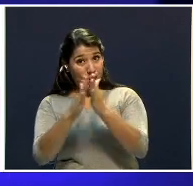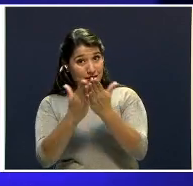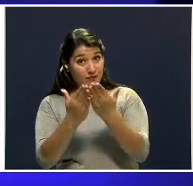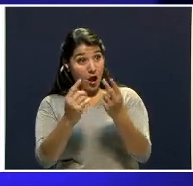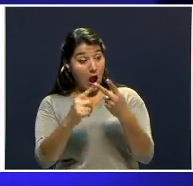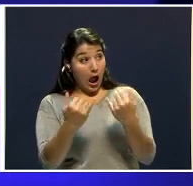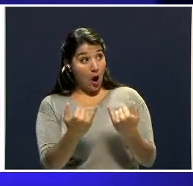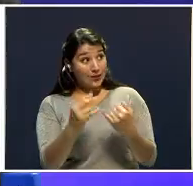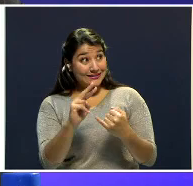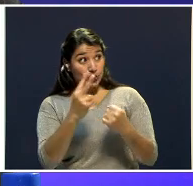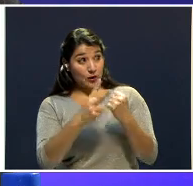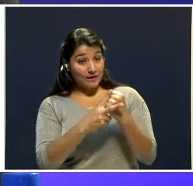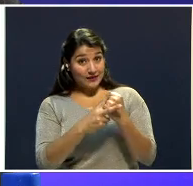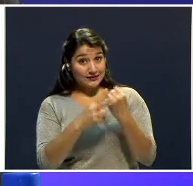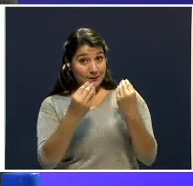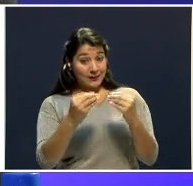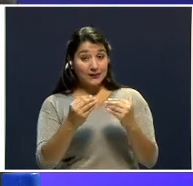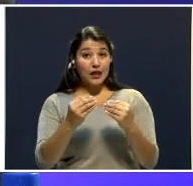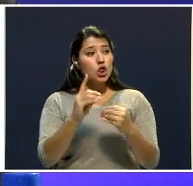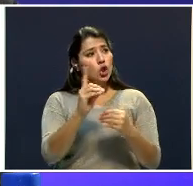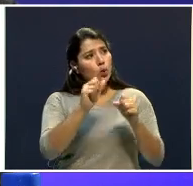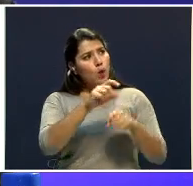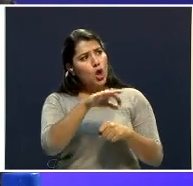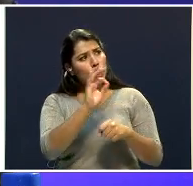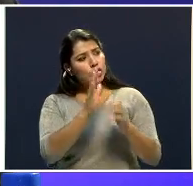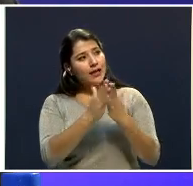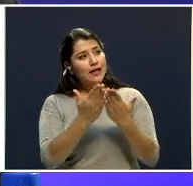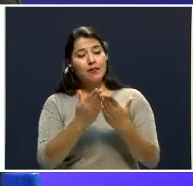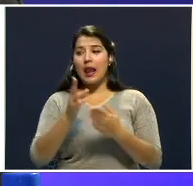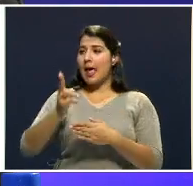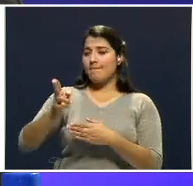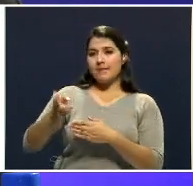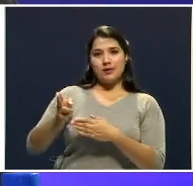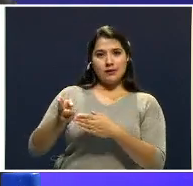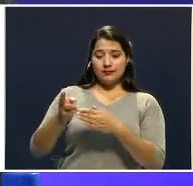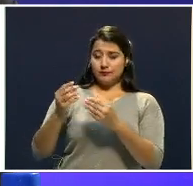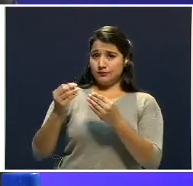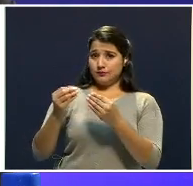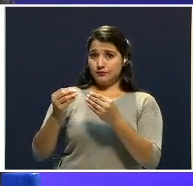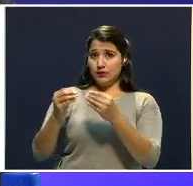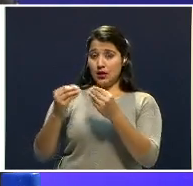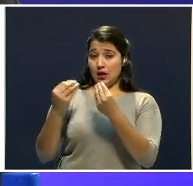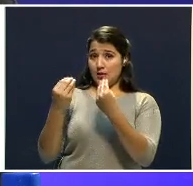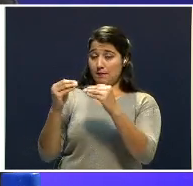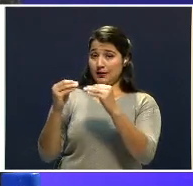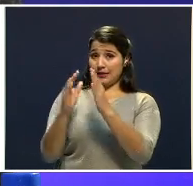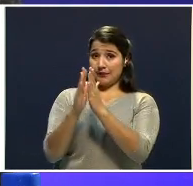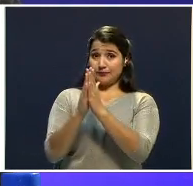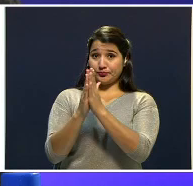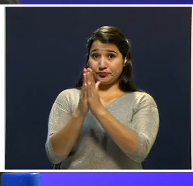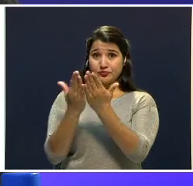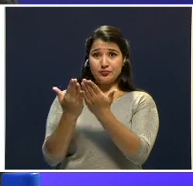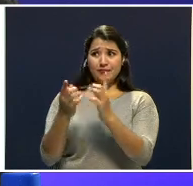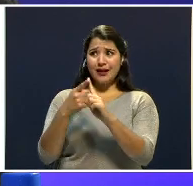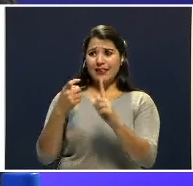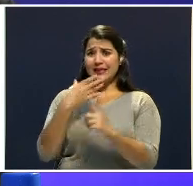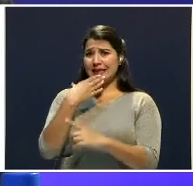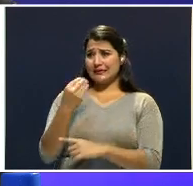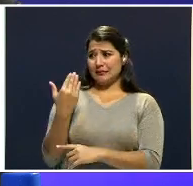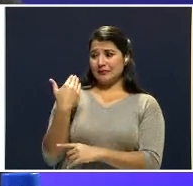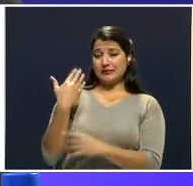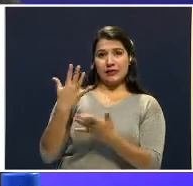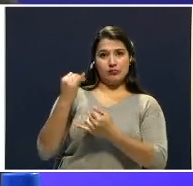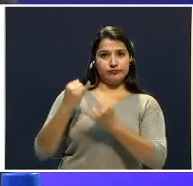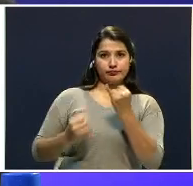se puede conseguir el libro? Bueno, se va a poder conseguir en la niña de librerías en que estuvo en la primera edición, porque se agotó desde diciembre.